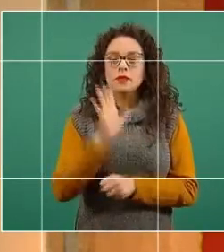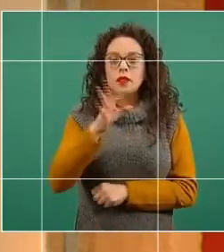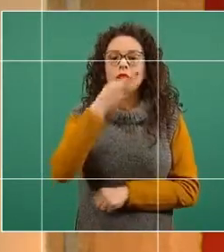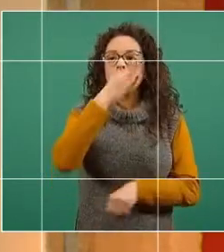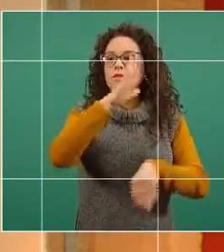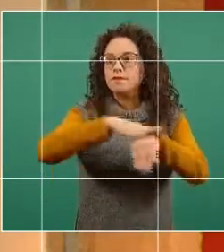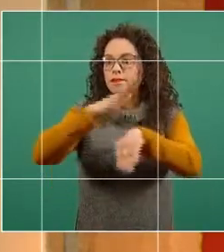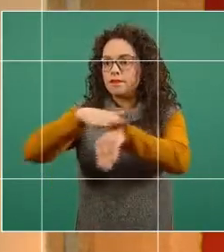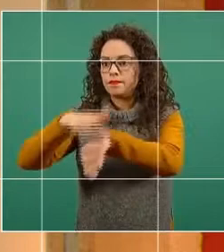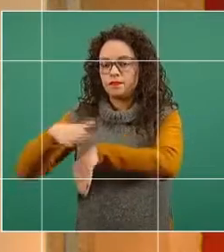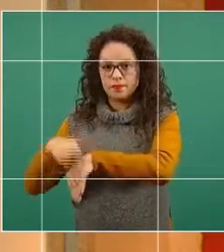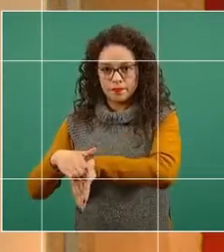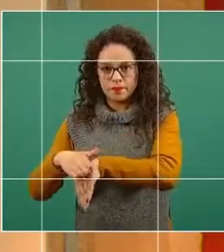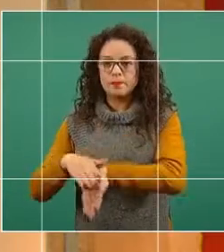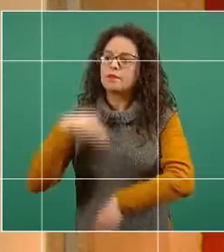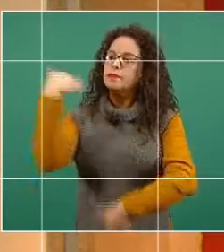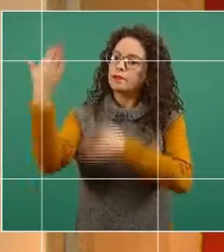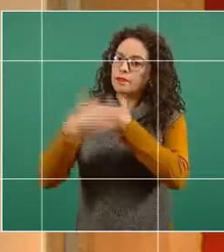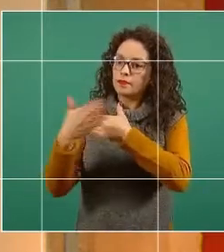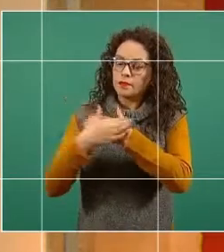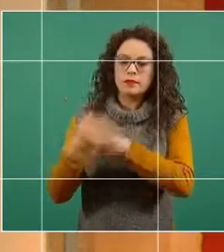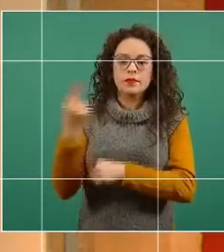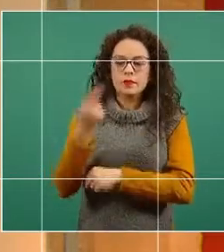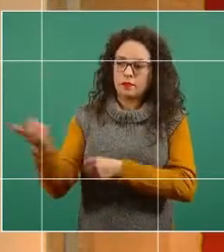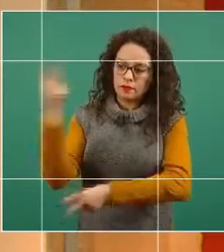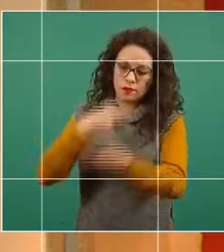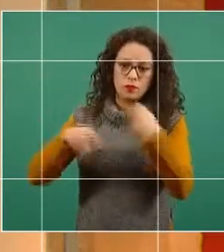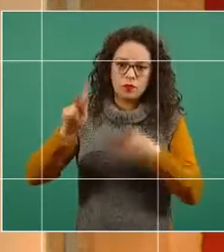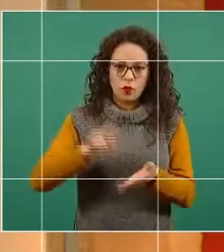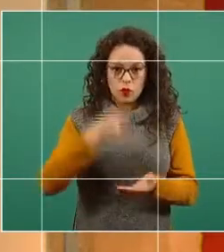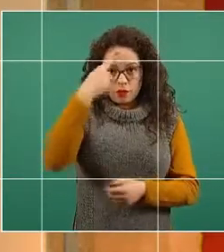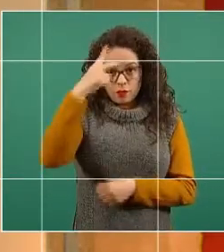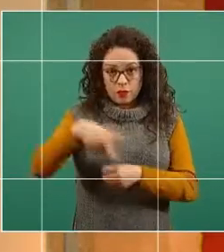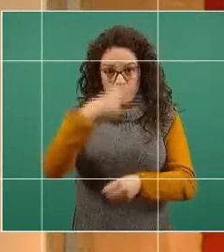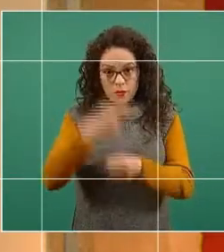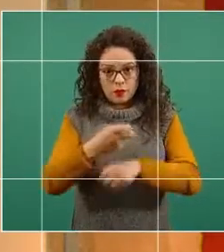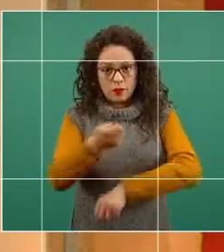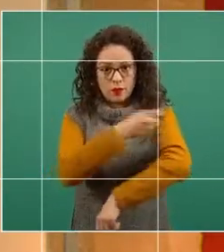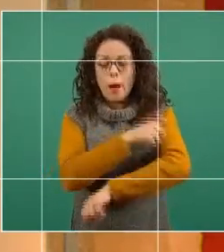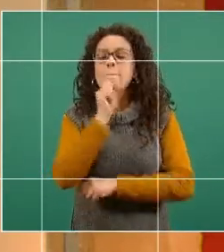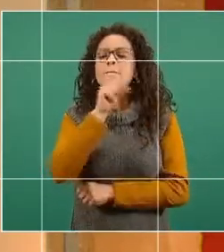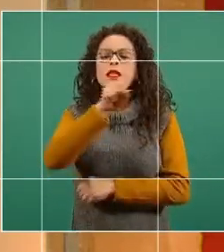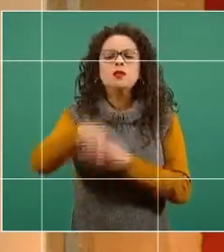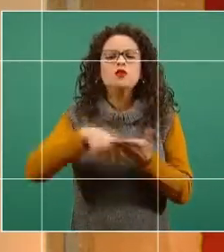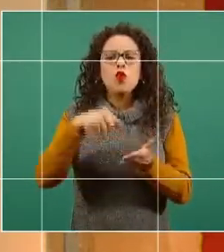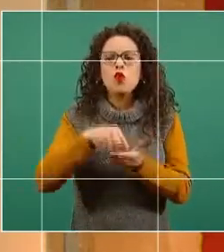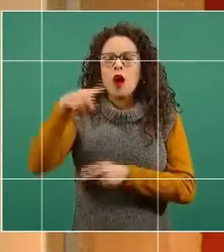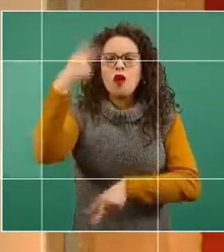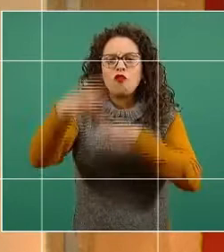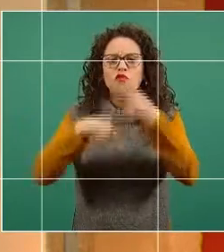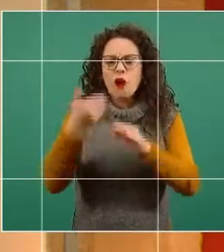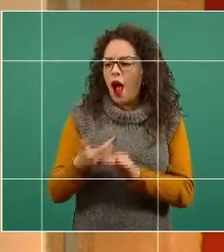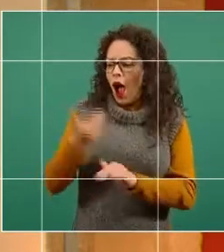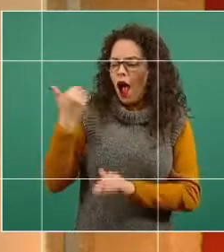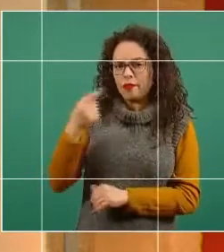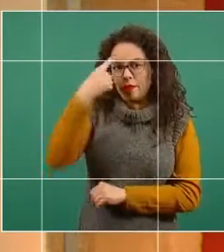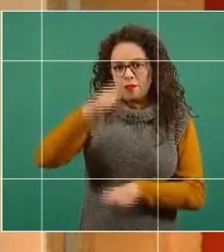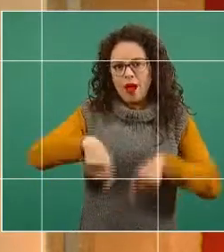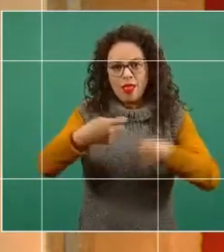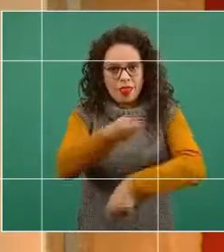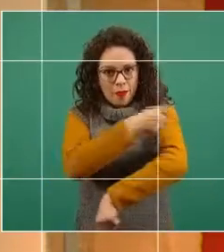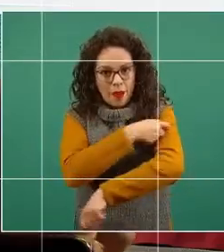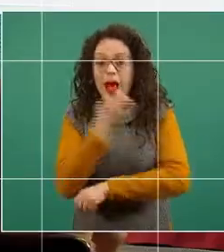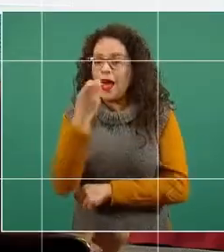a regresar para la segunda dosis en los mismos puntos de vacunación donde recibieron en este momento la